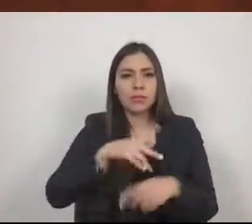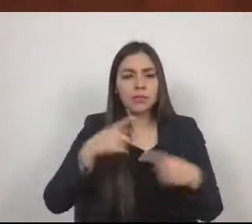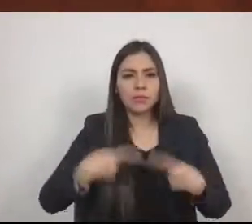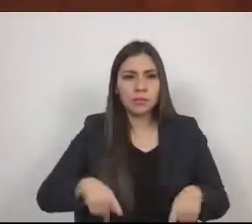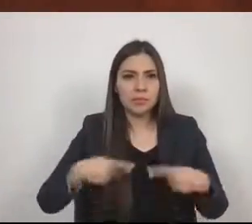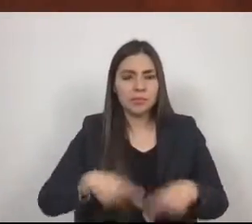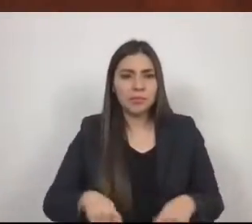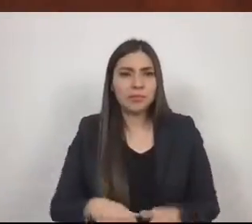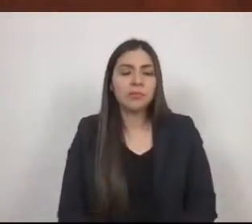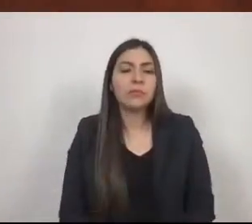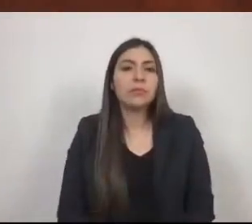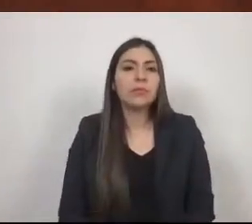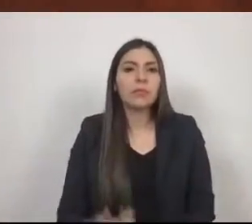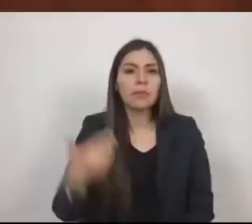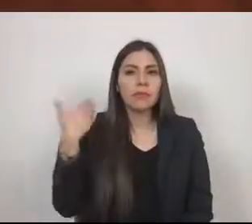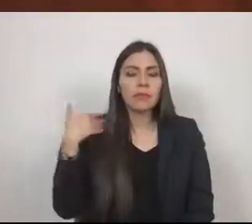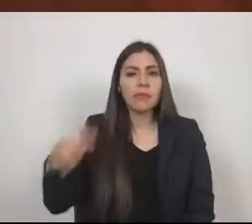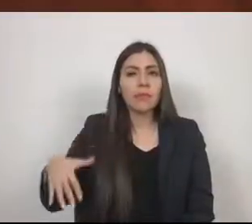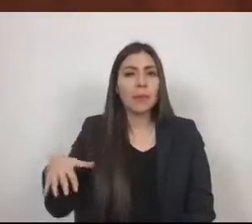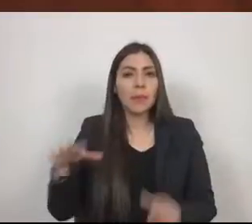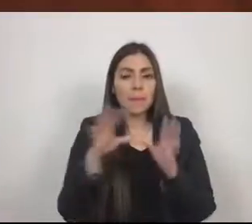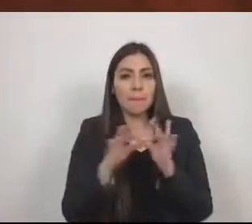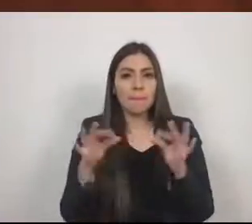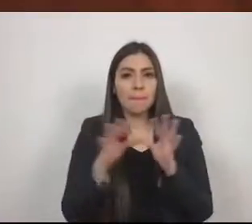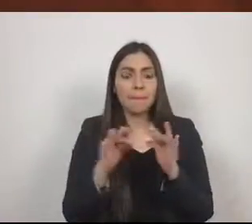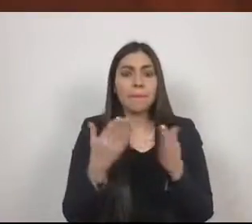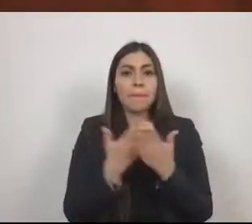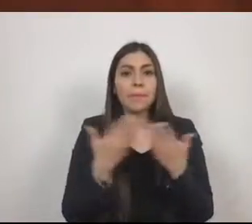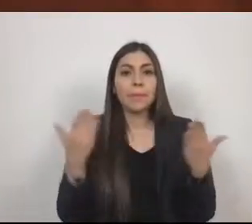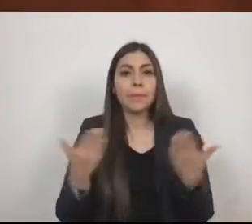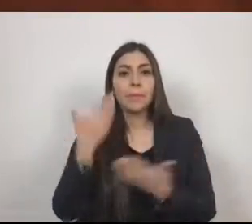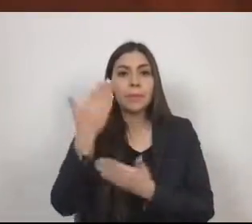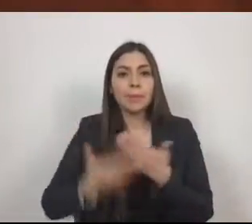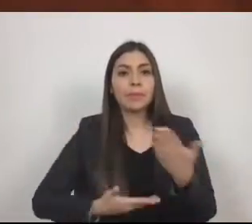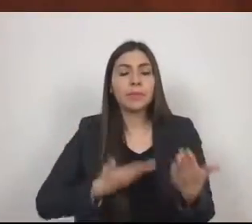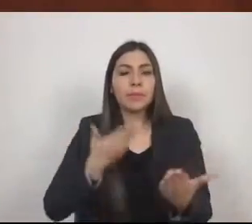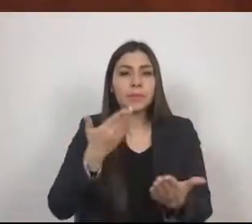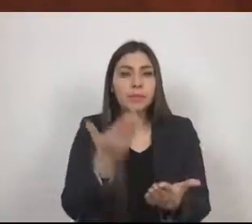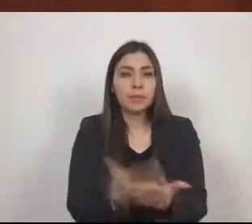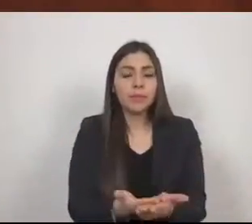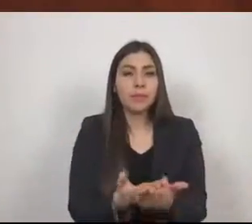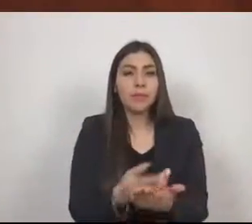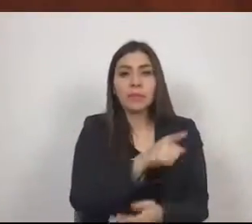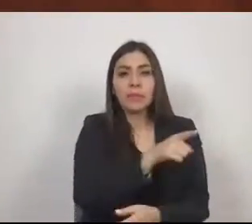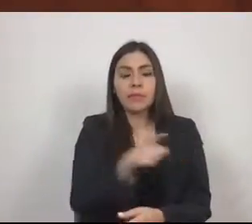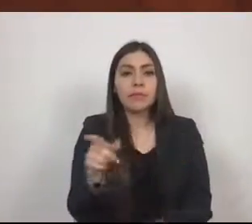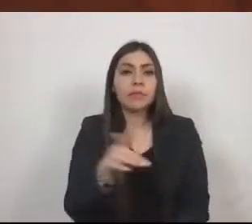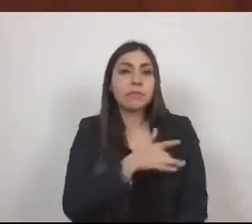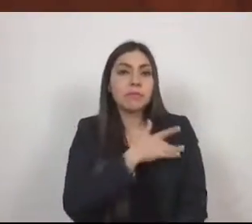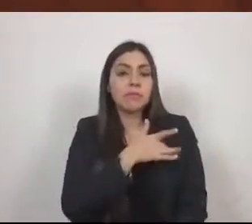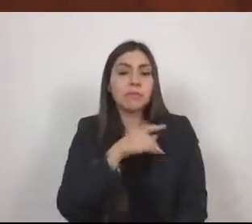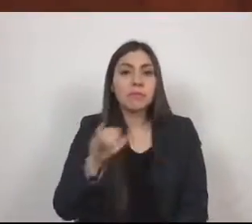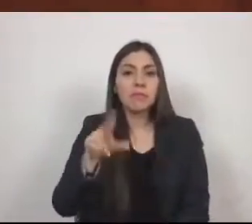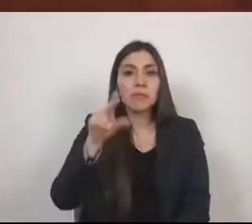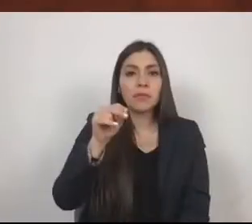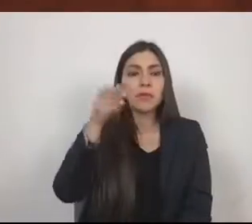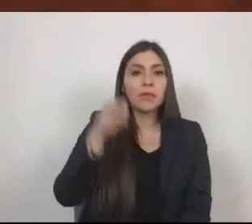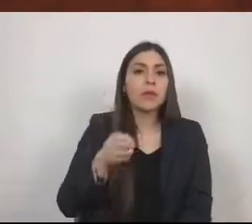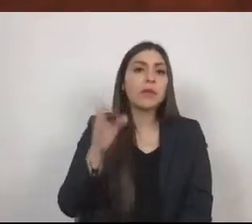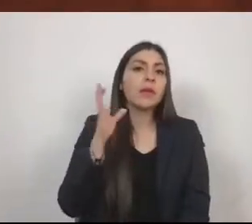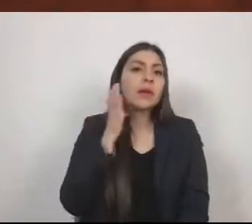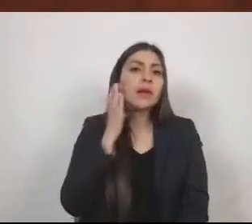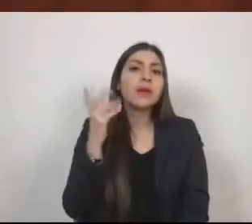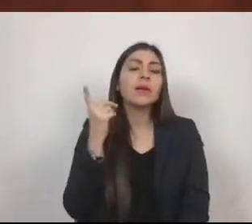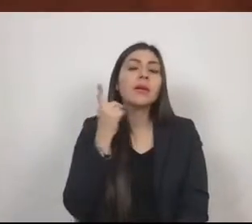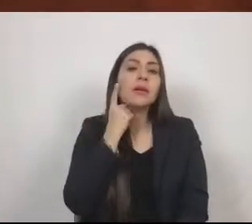Por lo anteriormente expuesto, se somete a consideración de esta honorable Cámara de Diputados del Estado Libre y